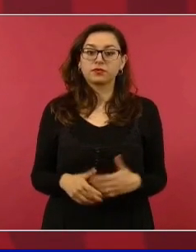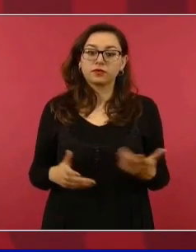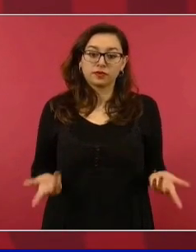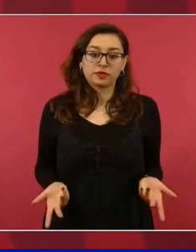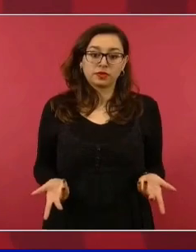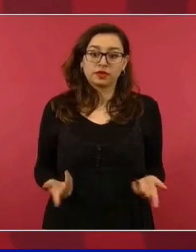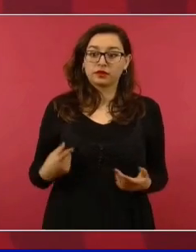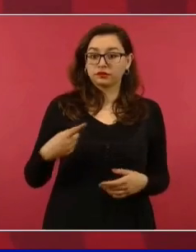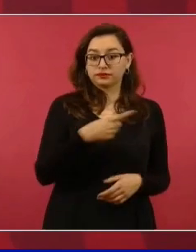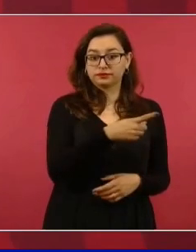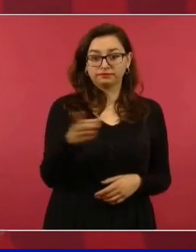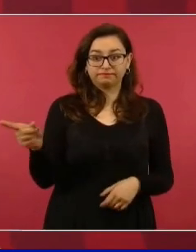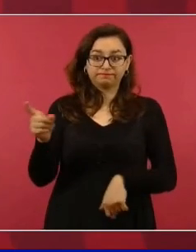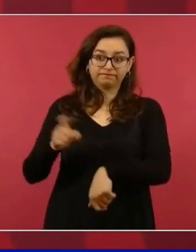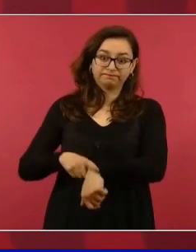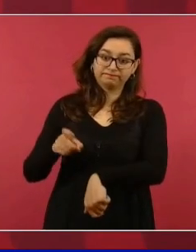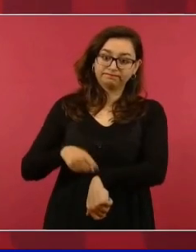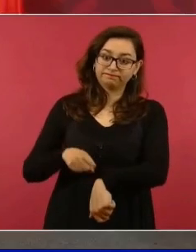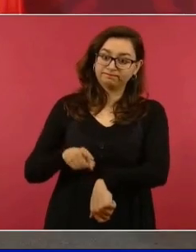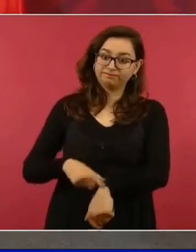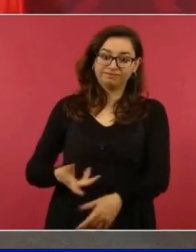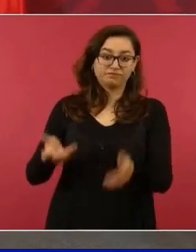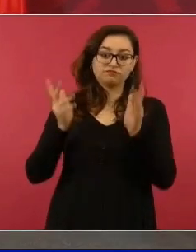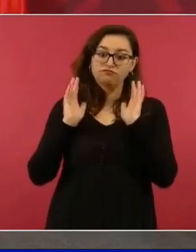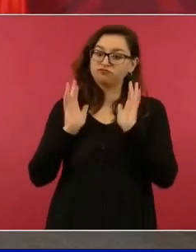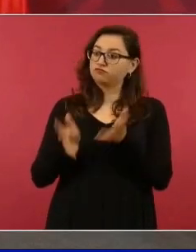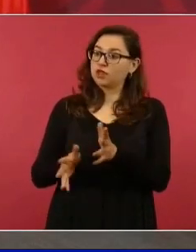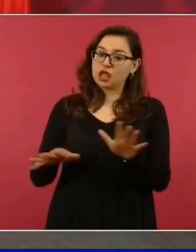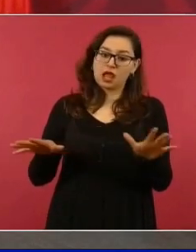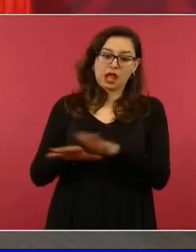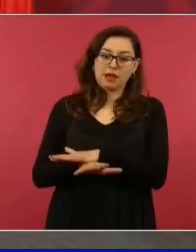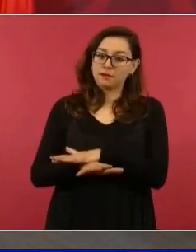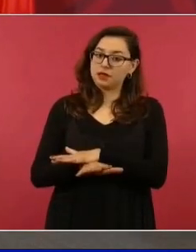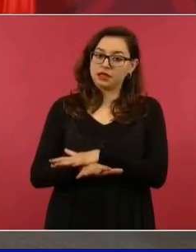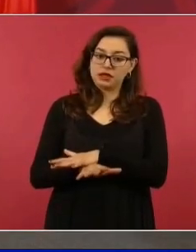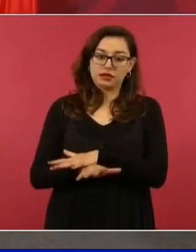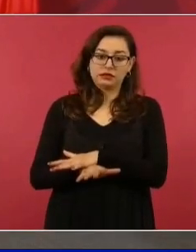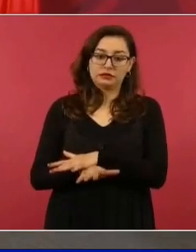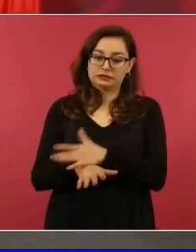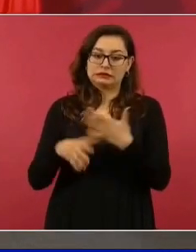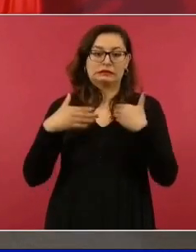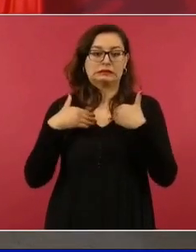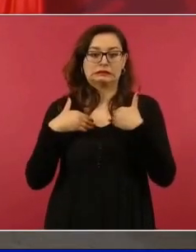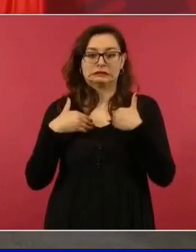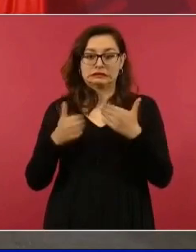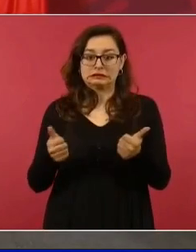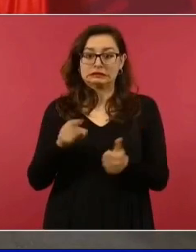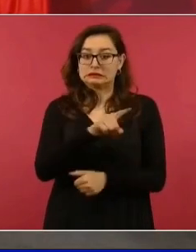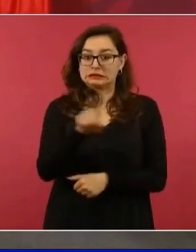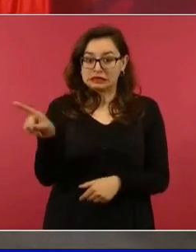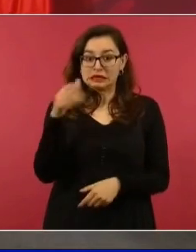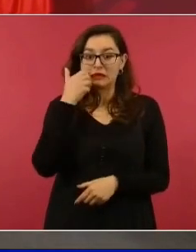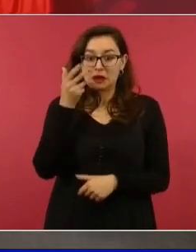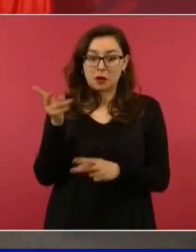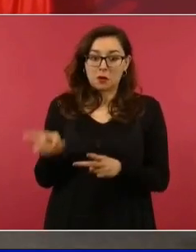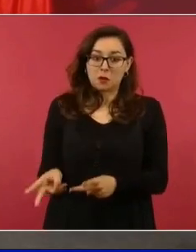que esto ya cambió a robar a otra parte.